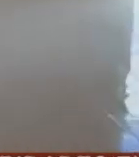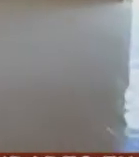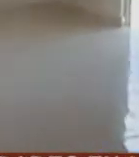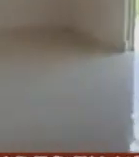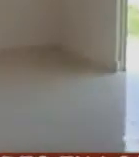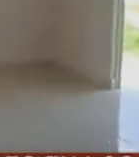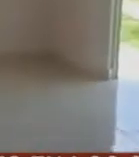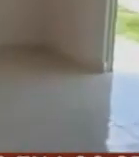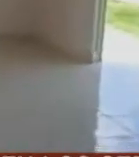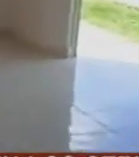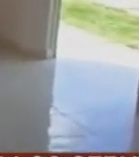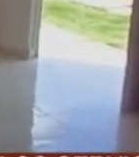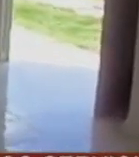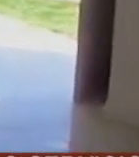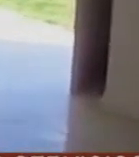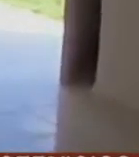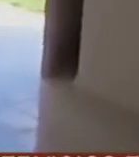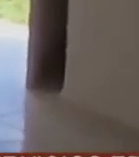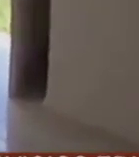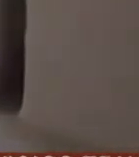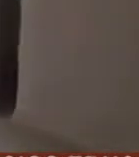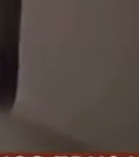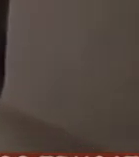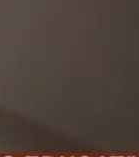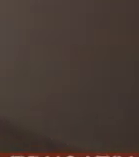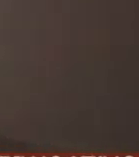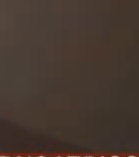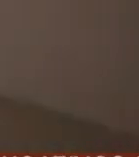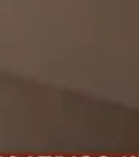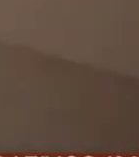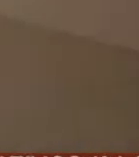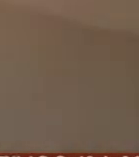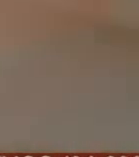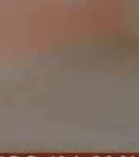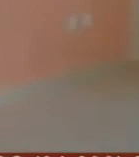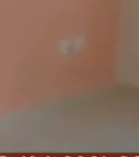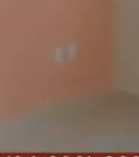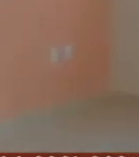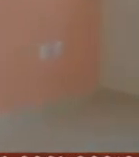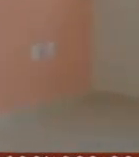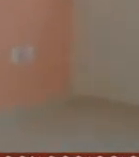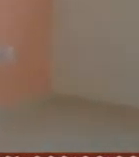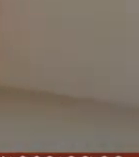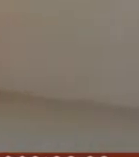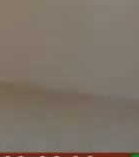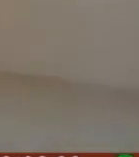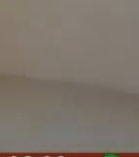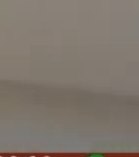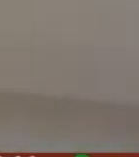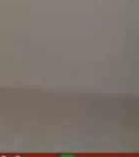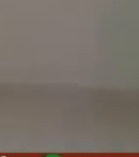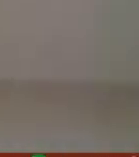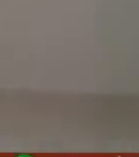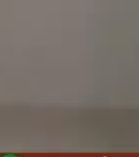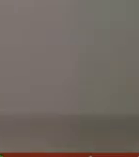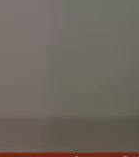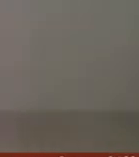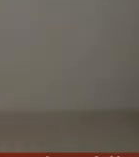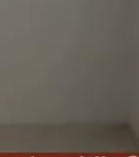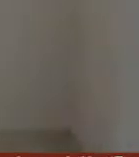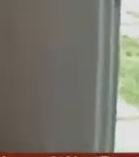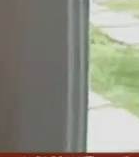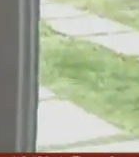el crédito esto le permite comparar antes de tomar una decisión esta oferta debe contener entre otros el importe del